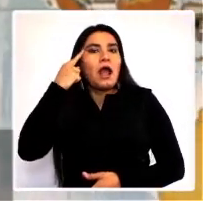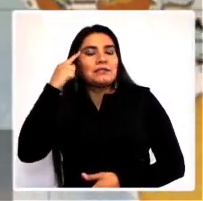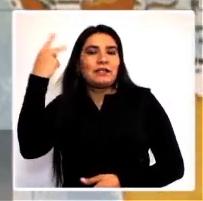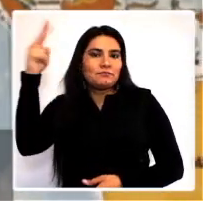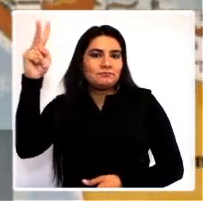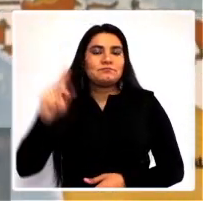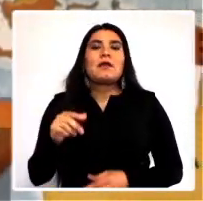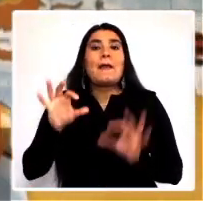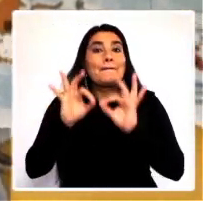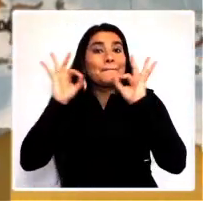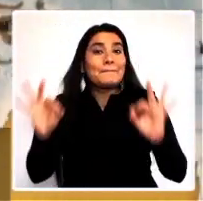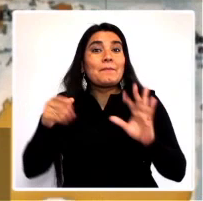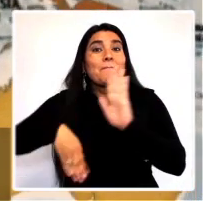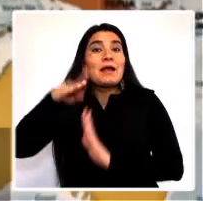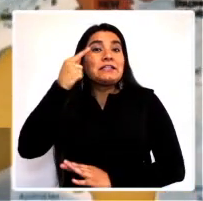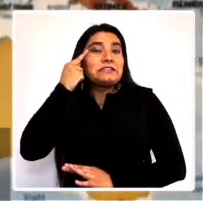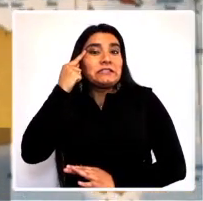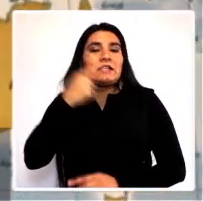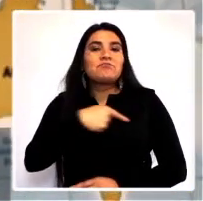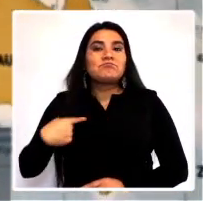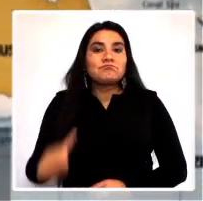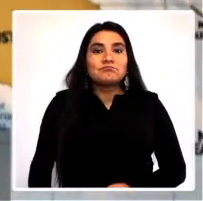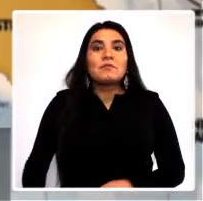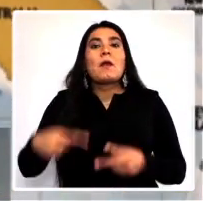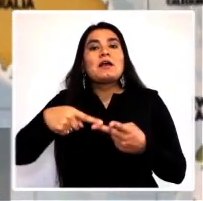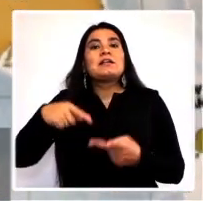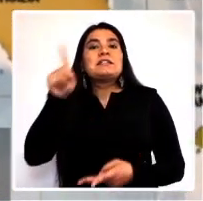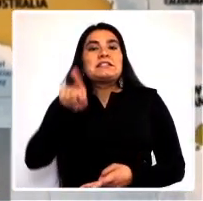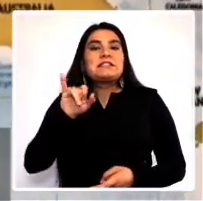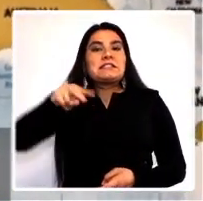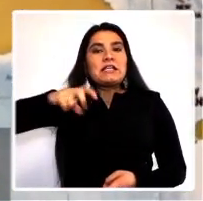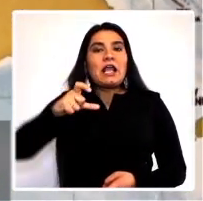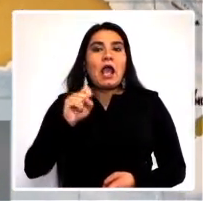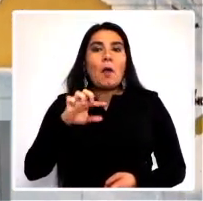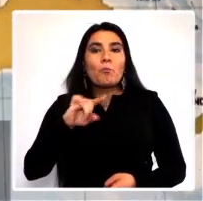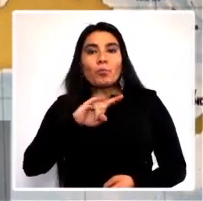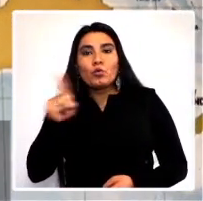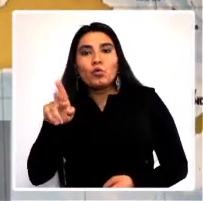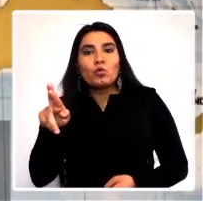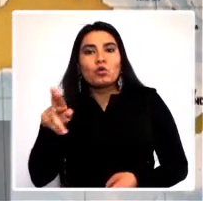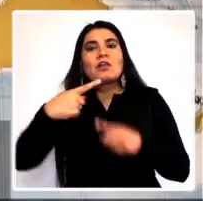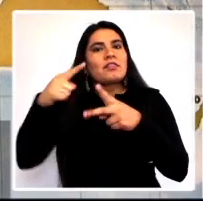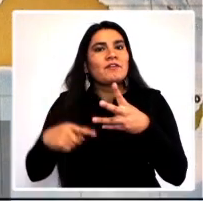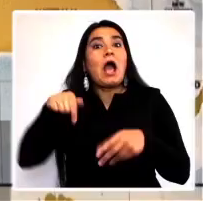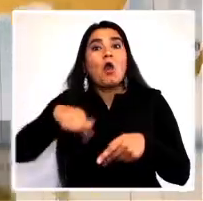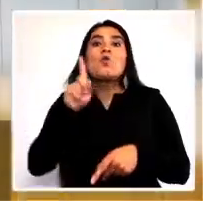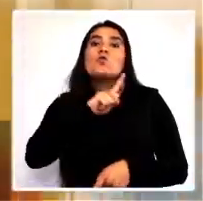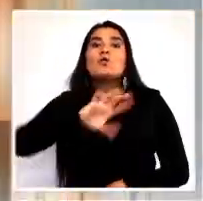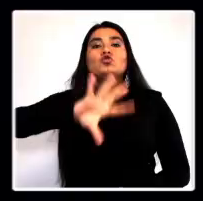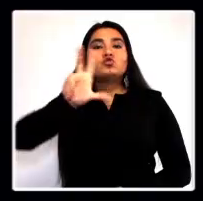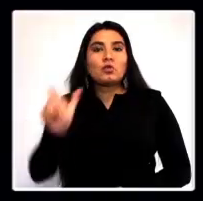Oceanía y Asia, especialmente en China, Malasia, Singapur, Kuala Lumpur y en la última década en